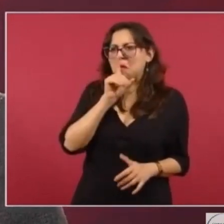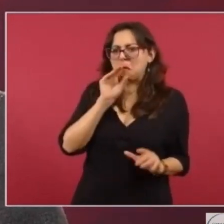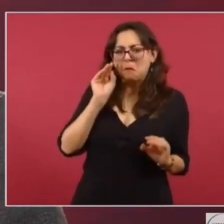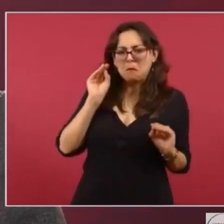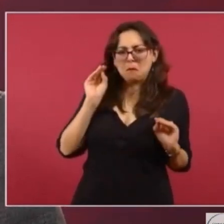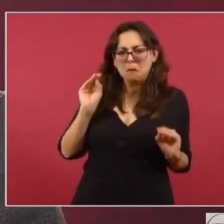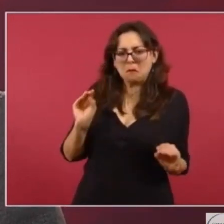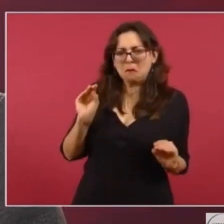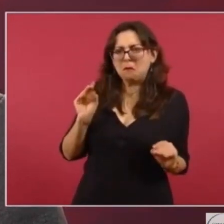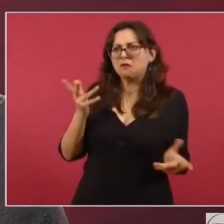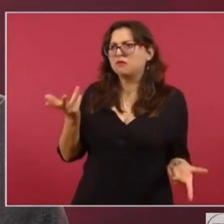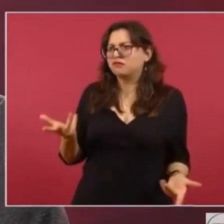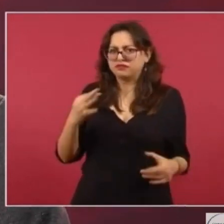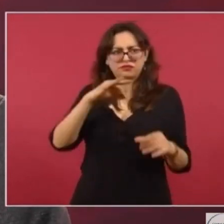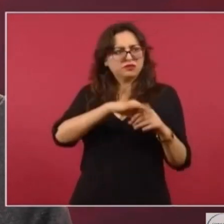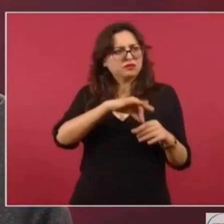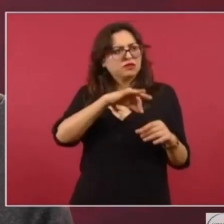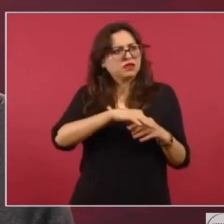¡Nunca!